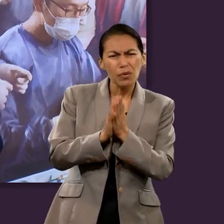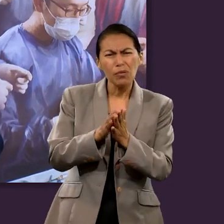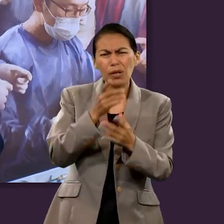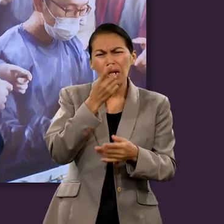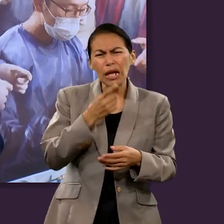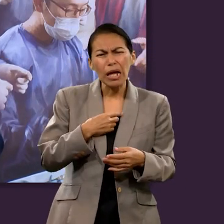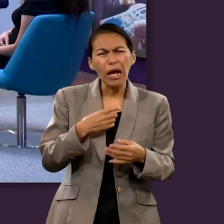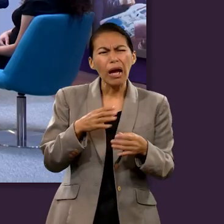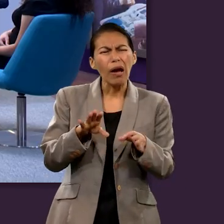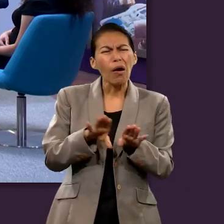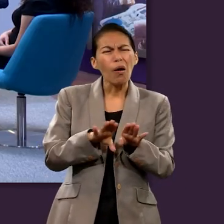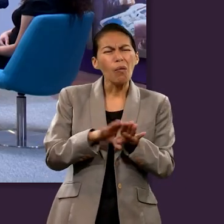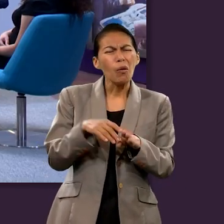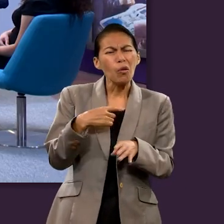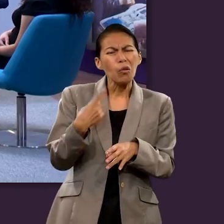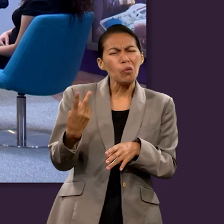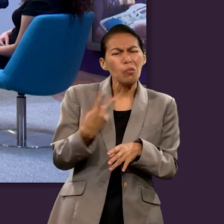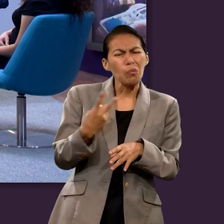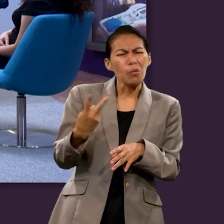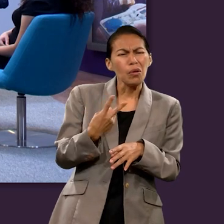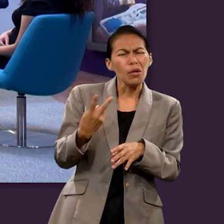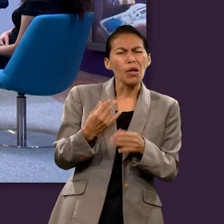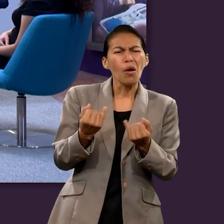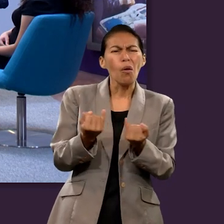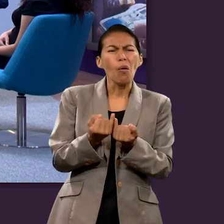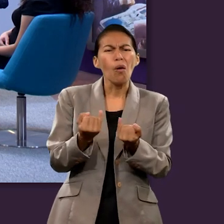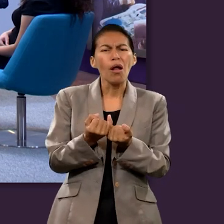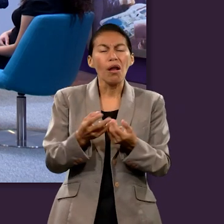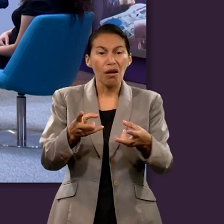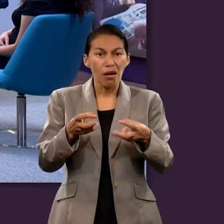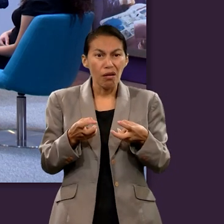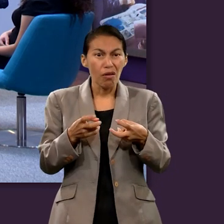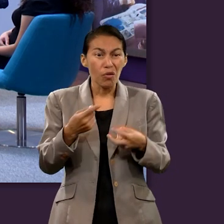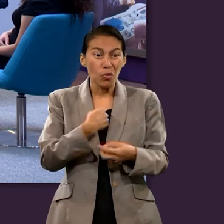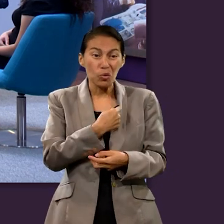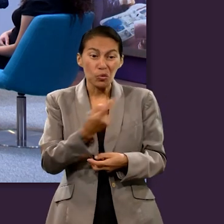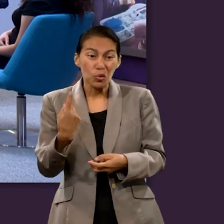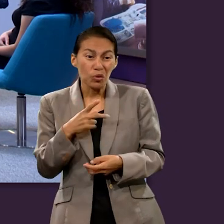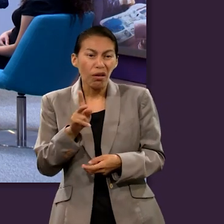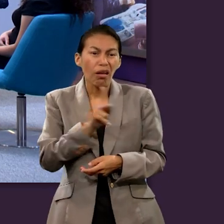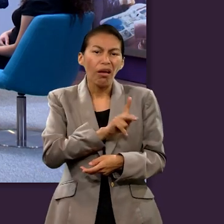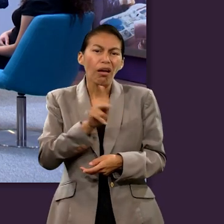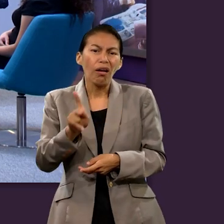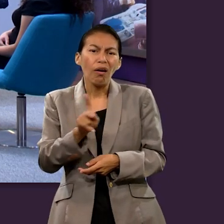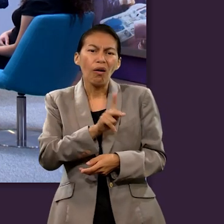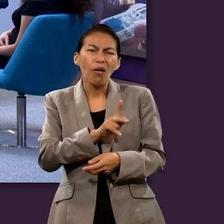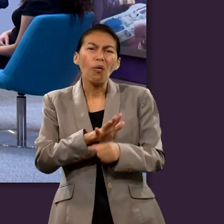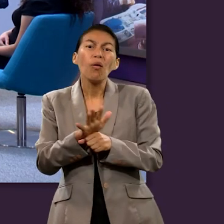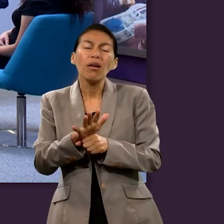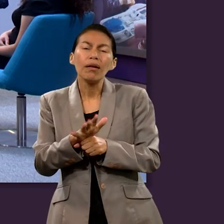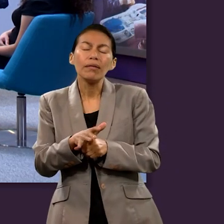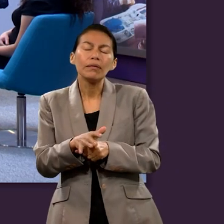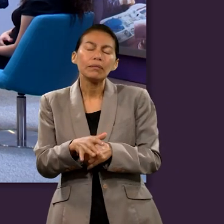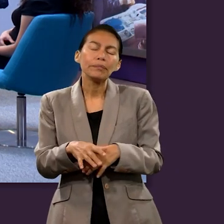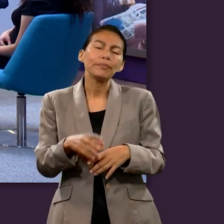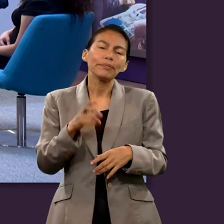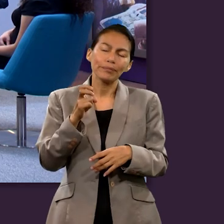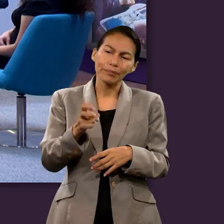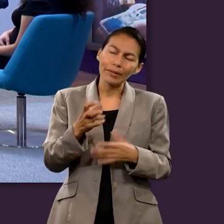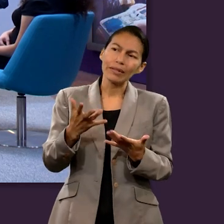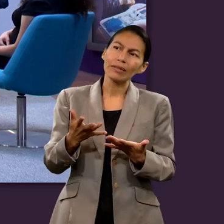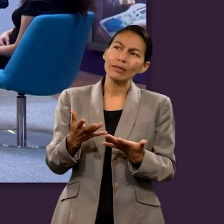de crimen. Muy bien, muchas gracias. Ahora, Chiprián, ¿nos puedes indicar de qué manera nosotros somos como ese ladrón?